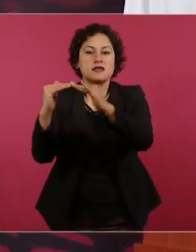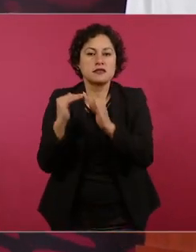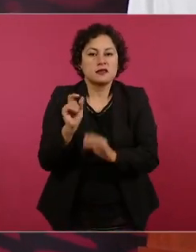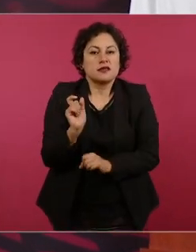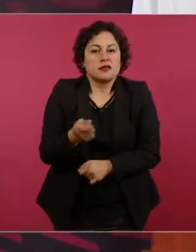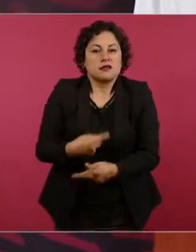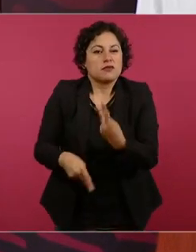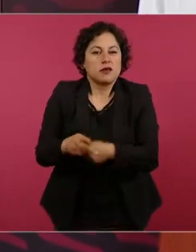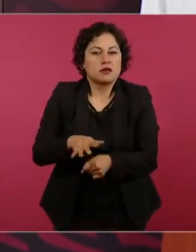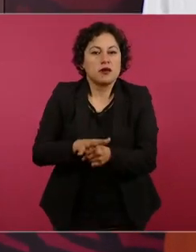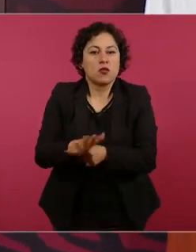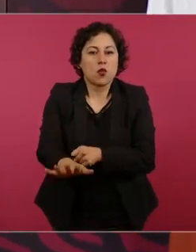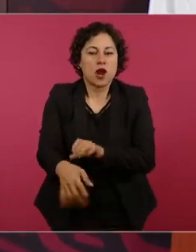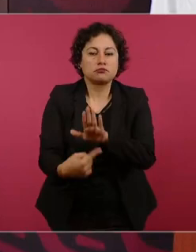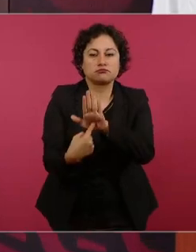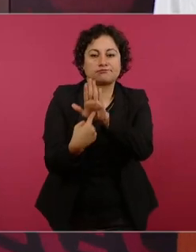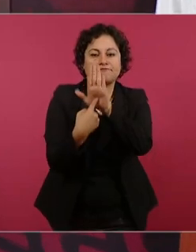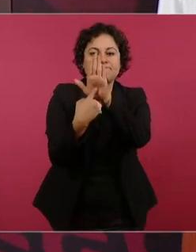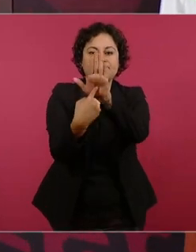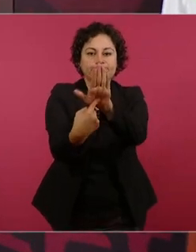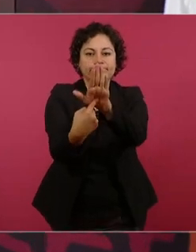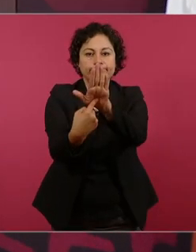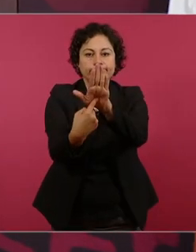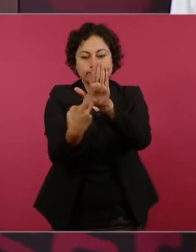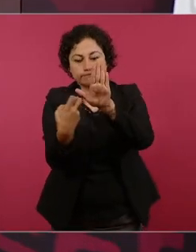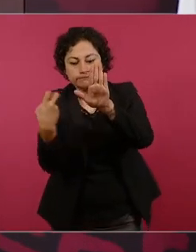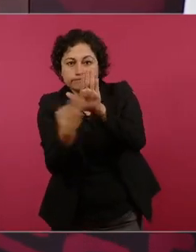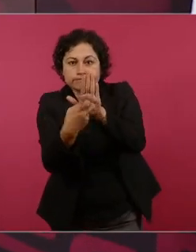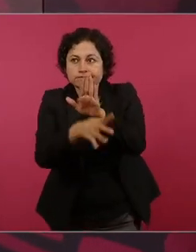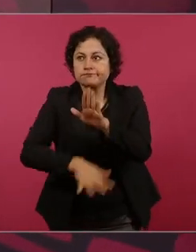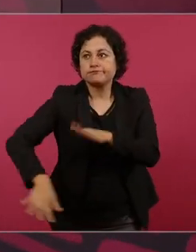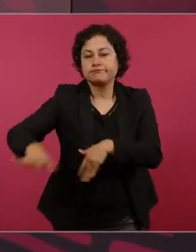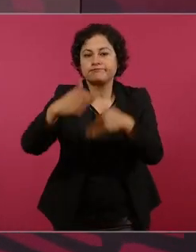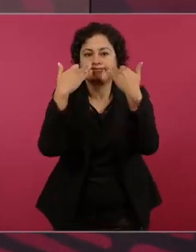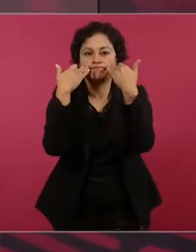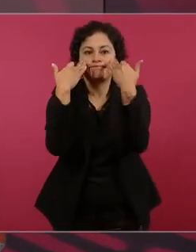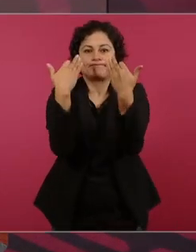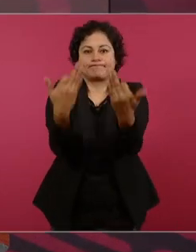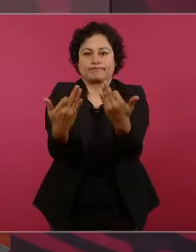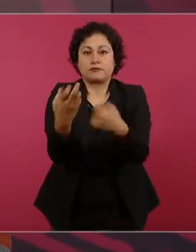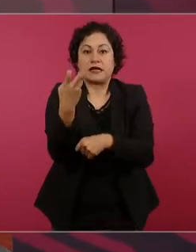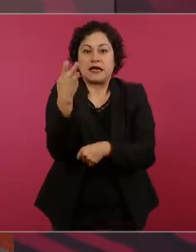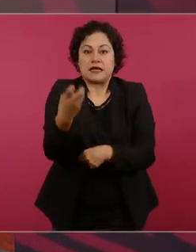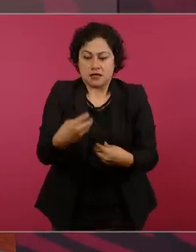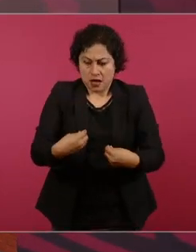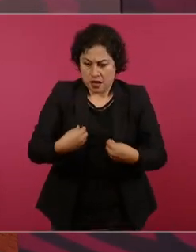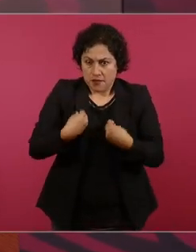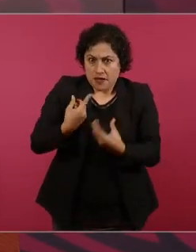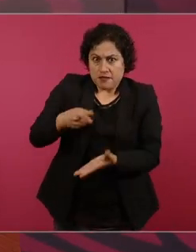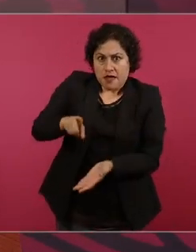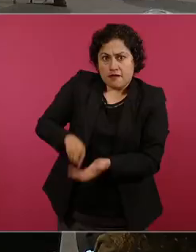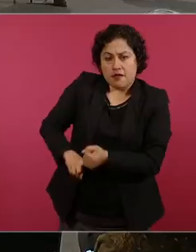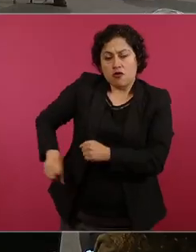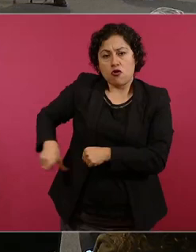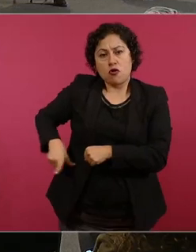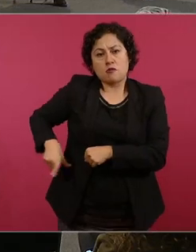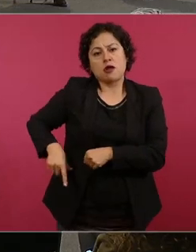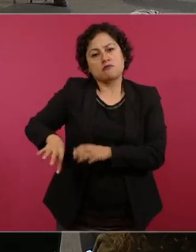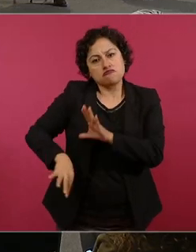la transparencia y hacer la vida pública cada vez más pública